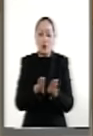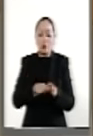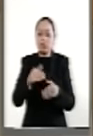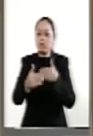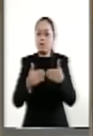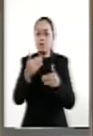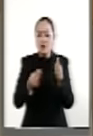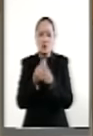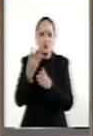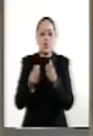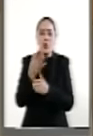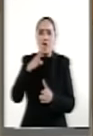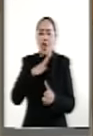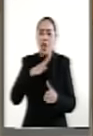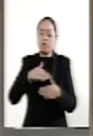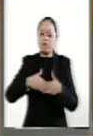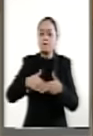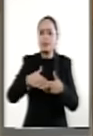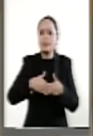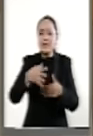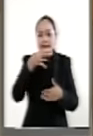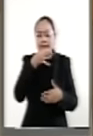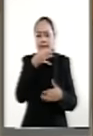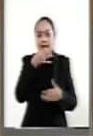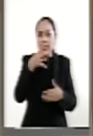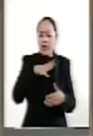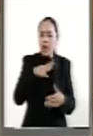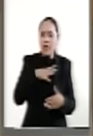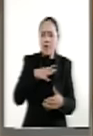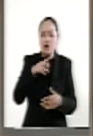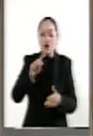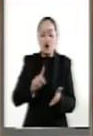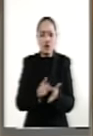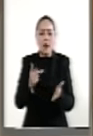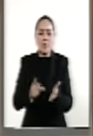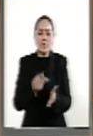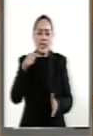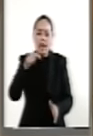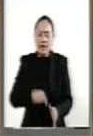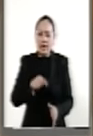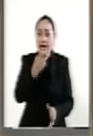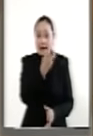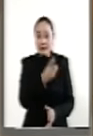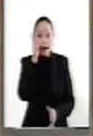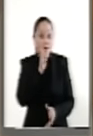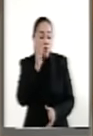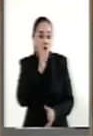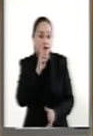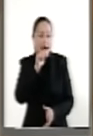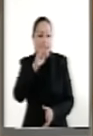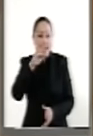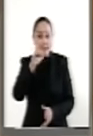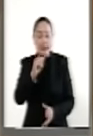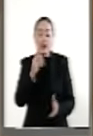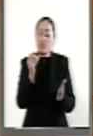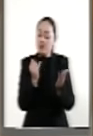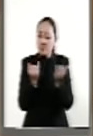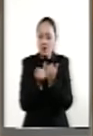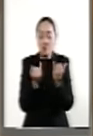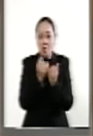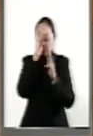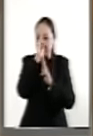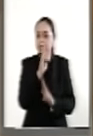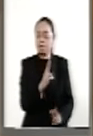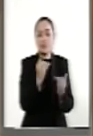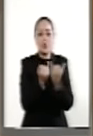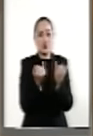renuevos. Y más temprano que pronto se estará rindiendo homenaje en este Senado a esta mujer excepcional. Hay que llenarnos de